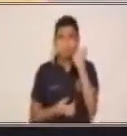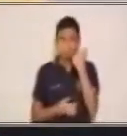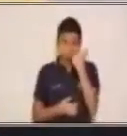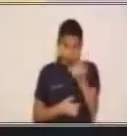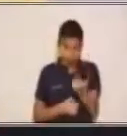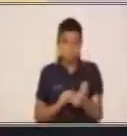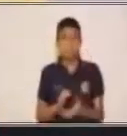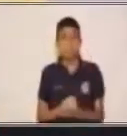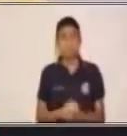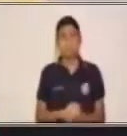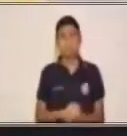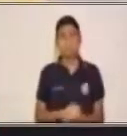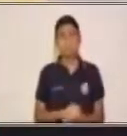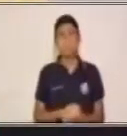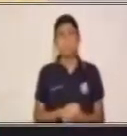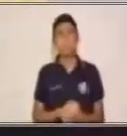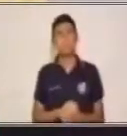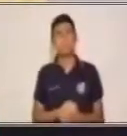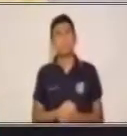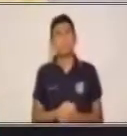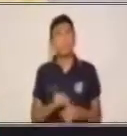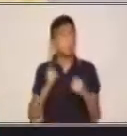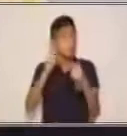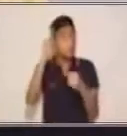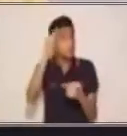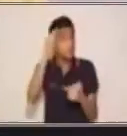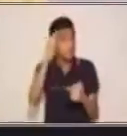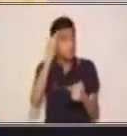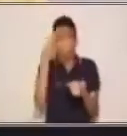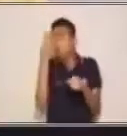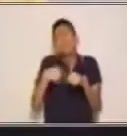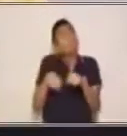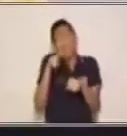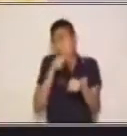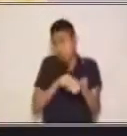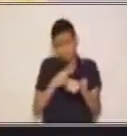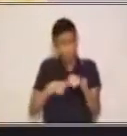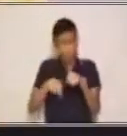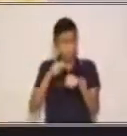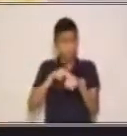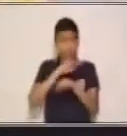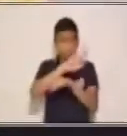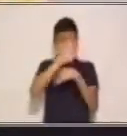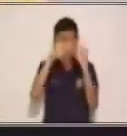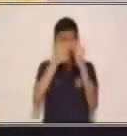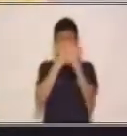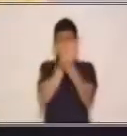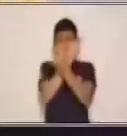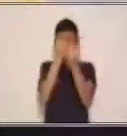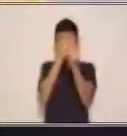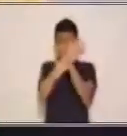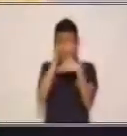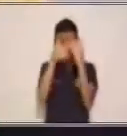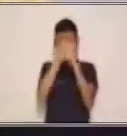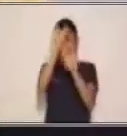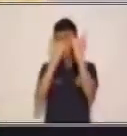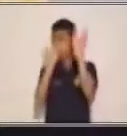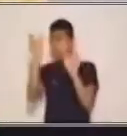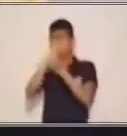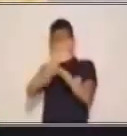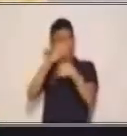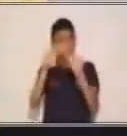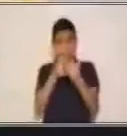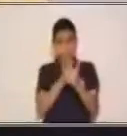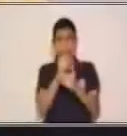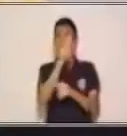dependiendo de qué situación nos pasa. Recuerda que es normal. Esto nos pasa a todos. Todos tenemos cambio de ánimos.